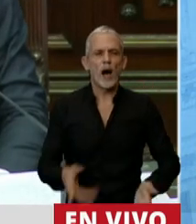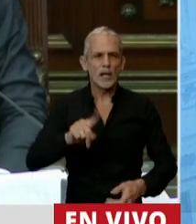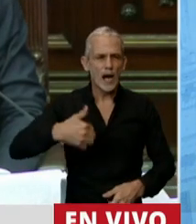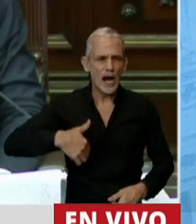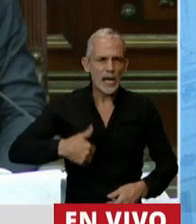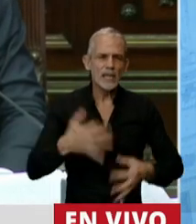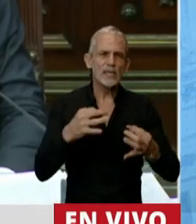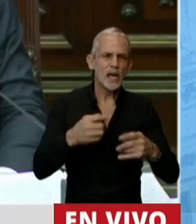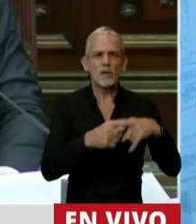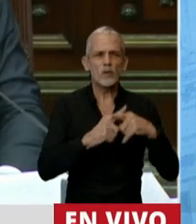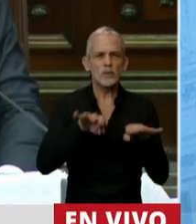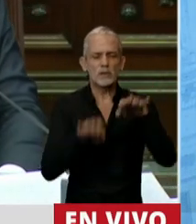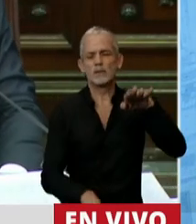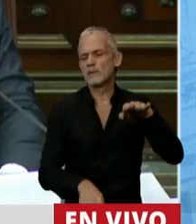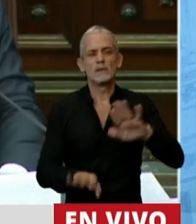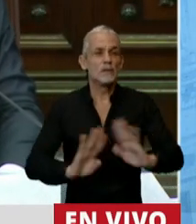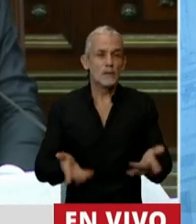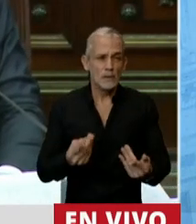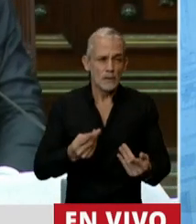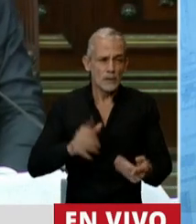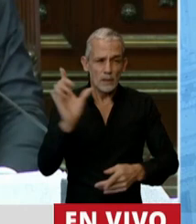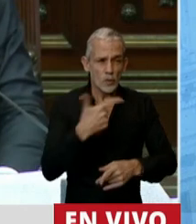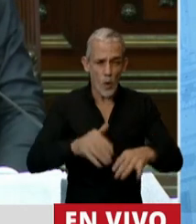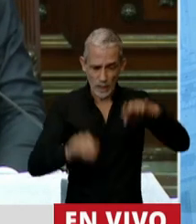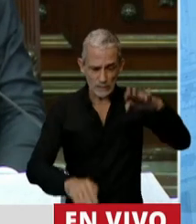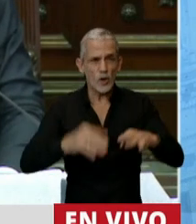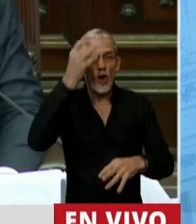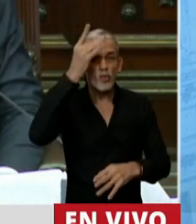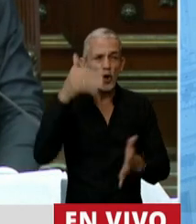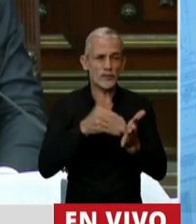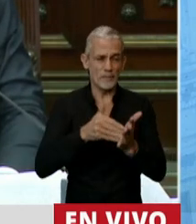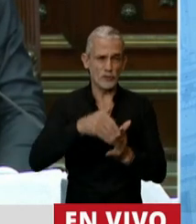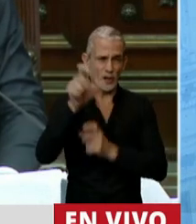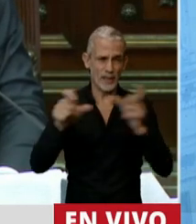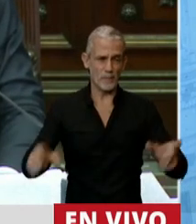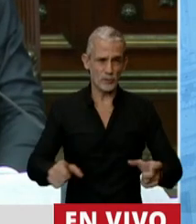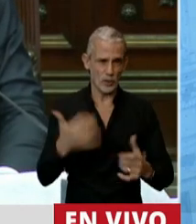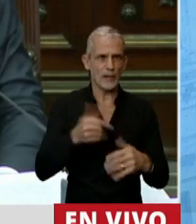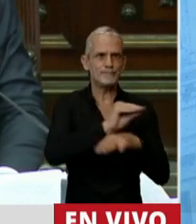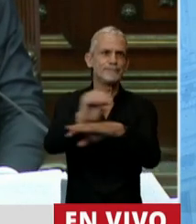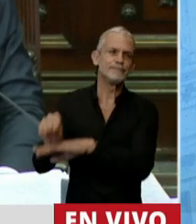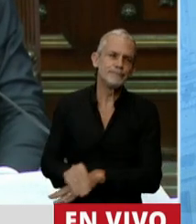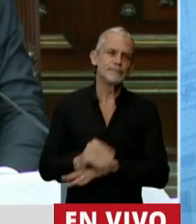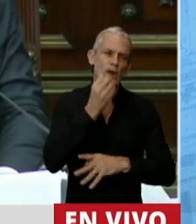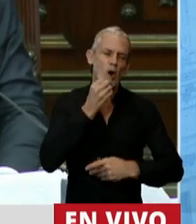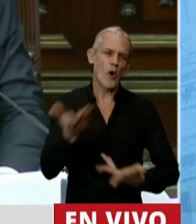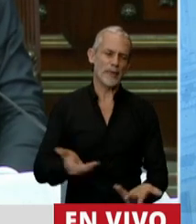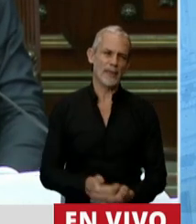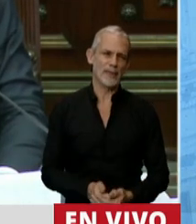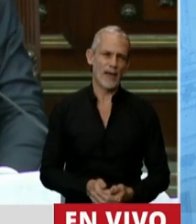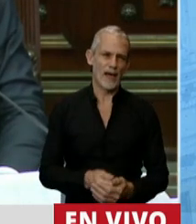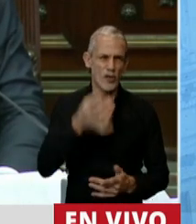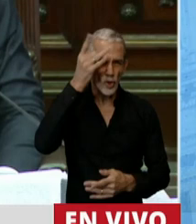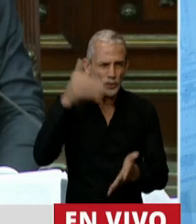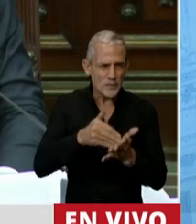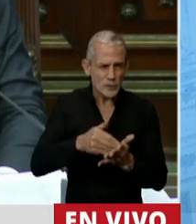la Argentina hay que discutir la desigualdad. No puede ser que tengamos, hoy son 12 millones de personas las que reciben asistencia alimentaria, no puede